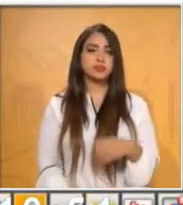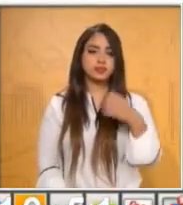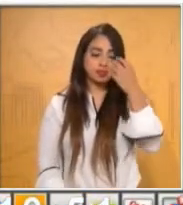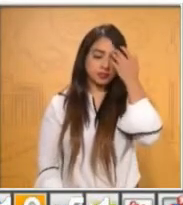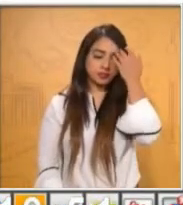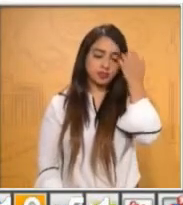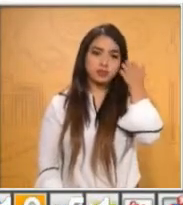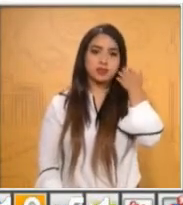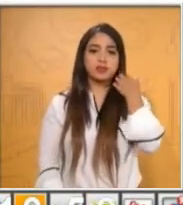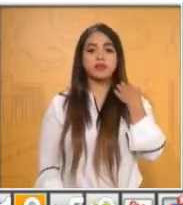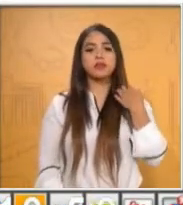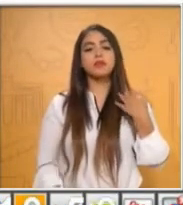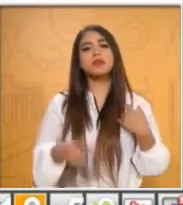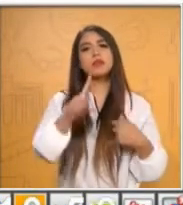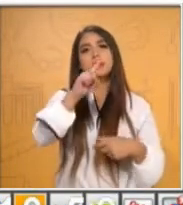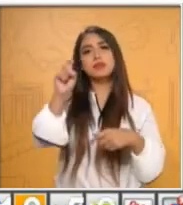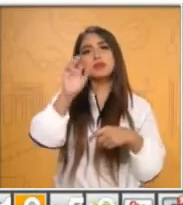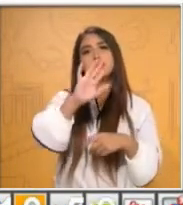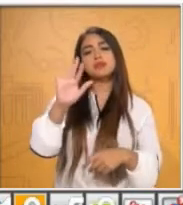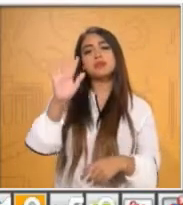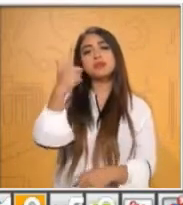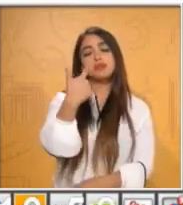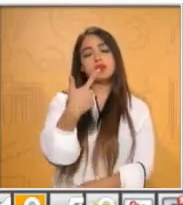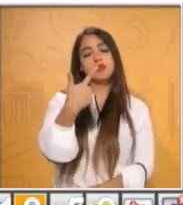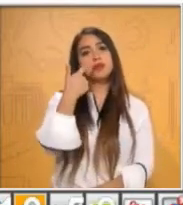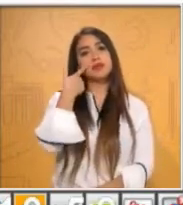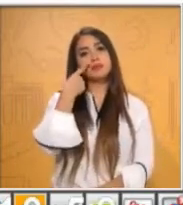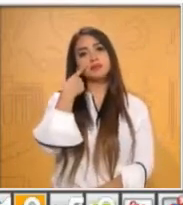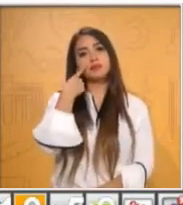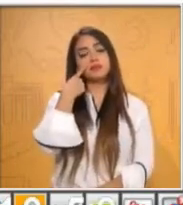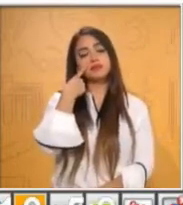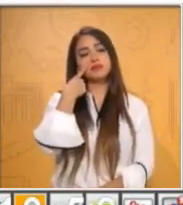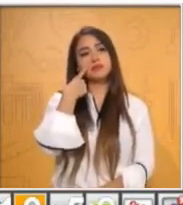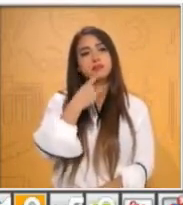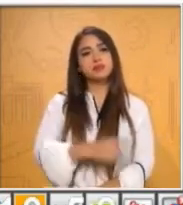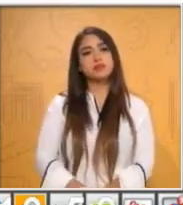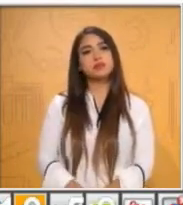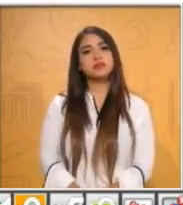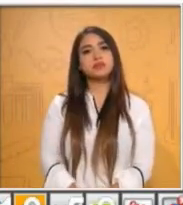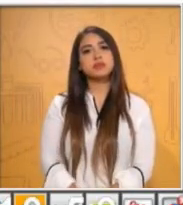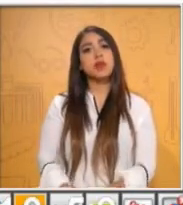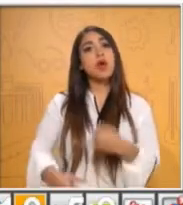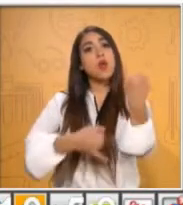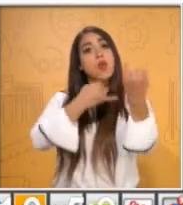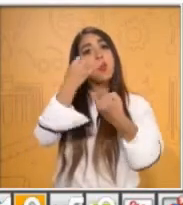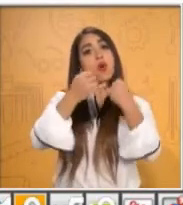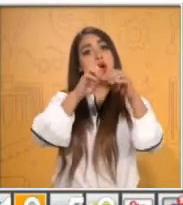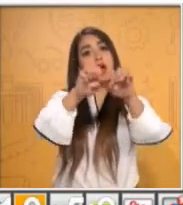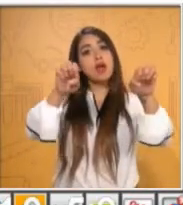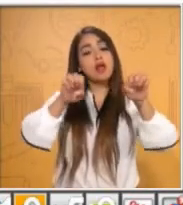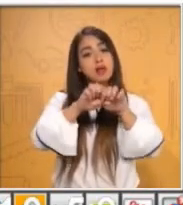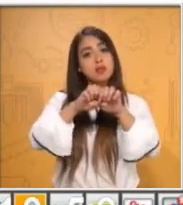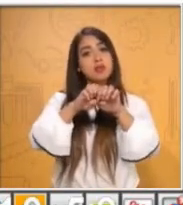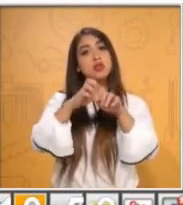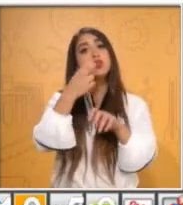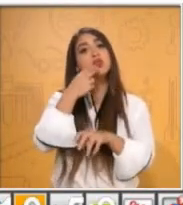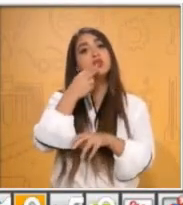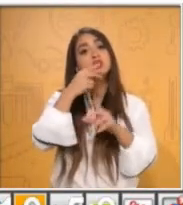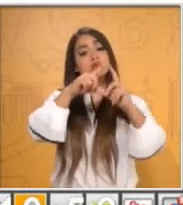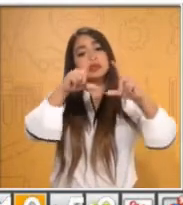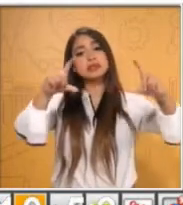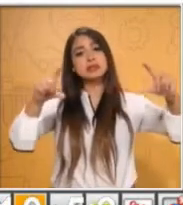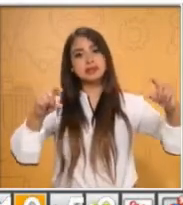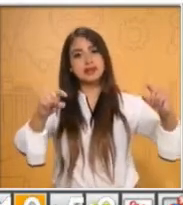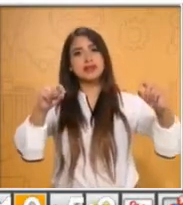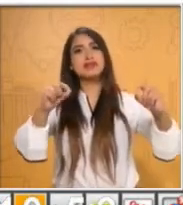157 de tu libro. Primer momento dice, jueguen en equipo y usen las tarjetas del cero al